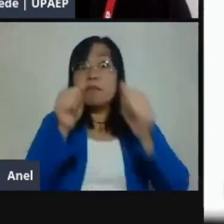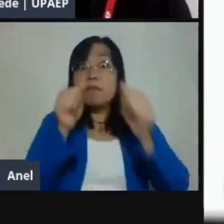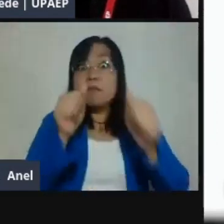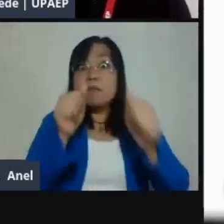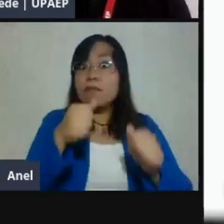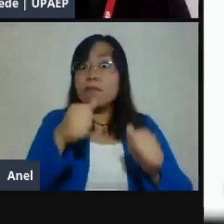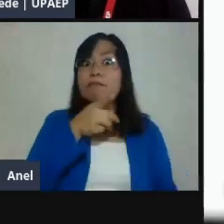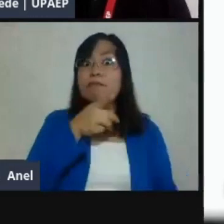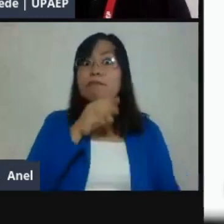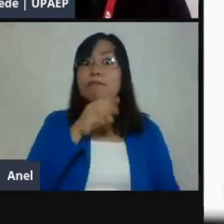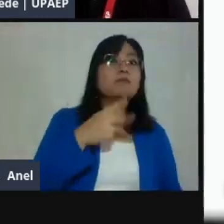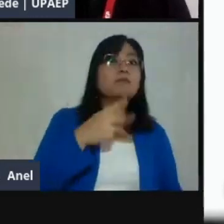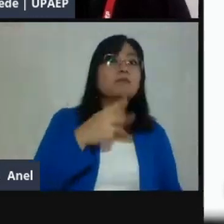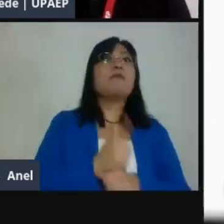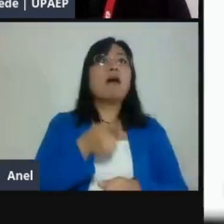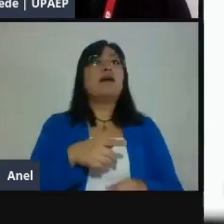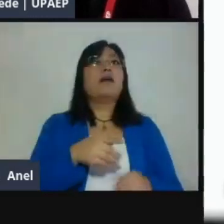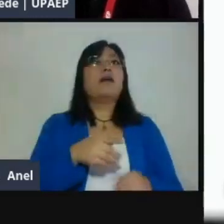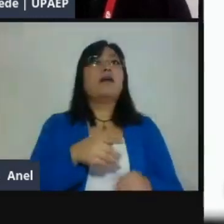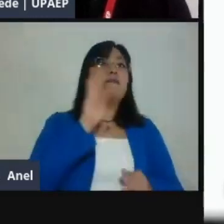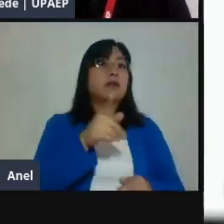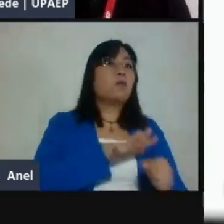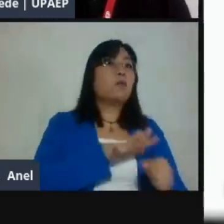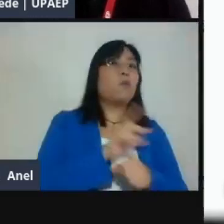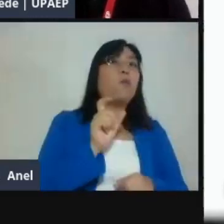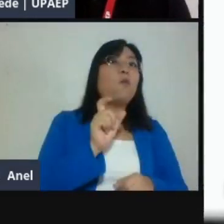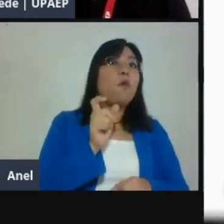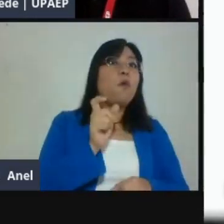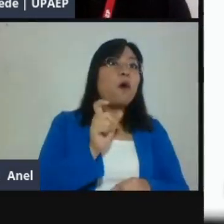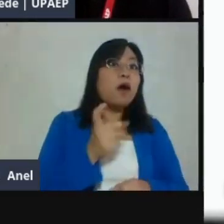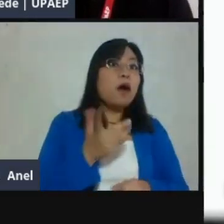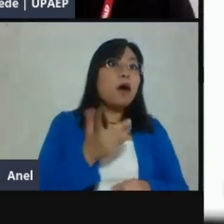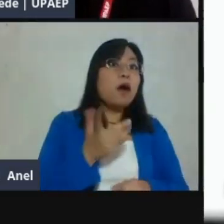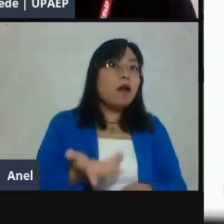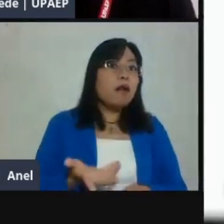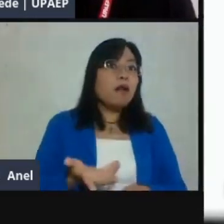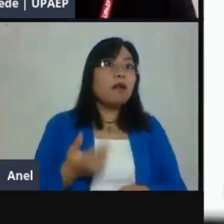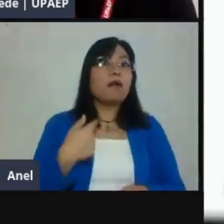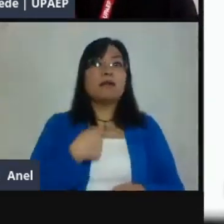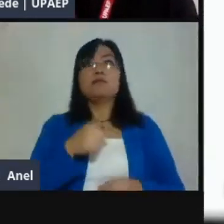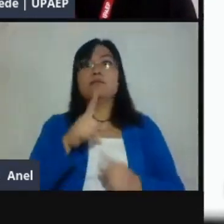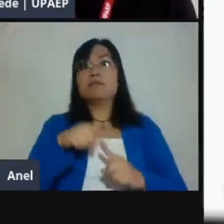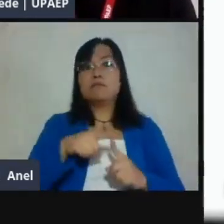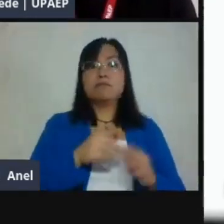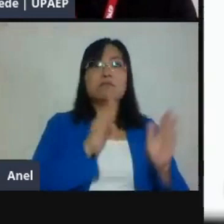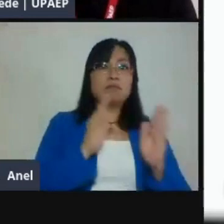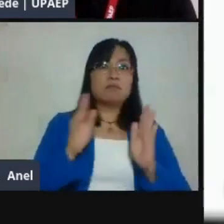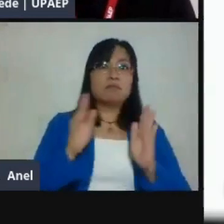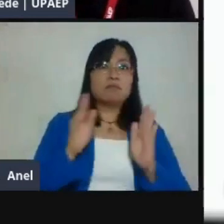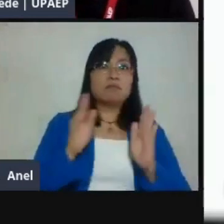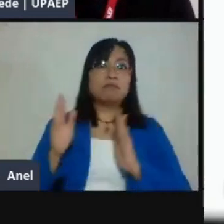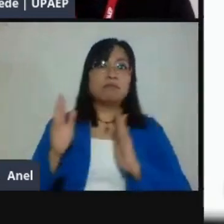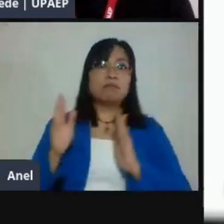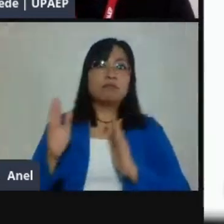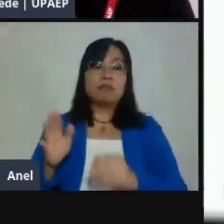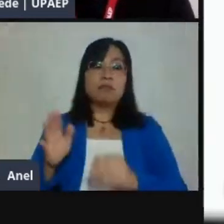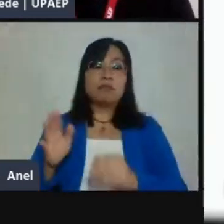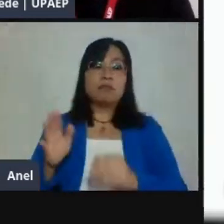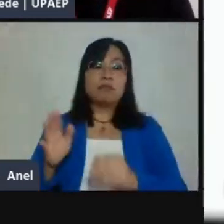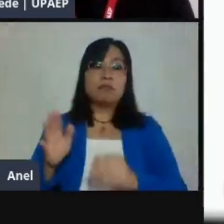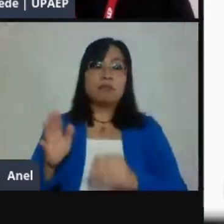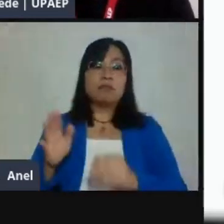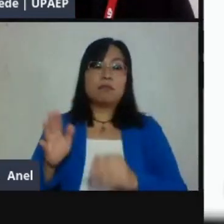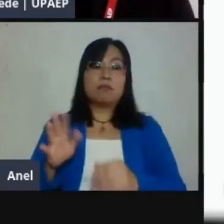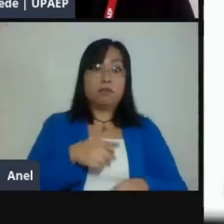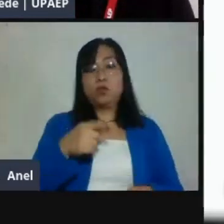No es una buena idea pedirle a los alumnos que lo que te dejé hoy me lo entregues hoy o me lo entregues mañana.